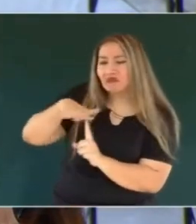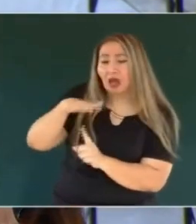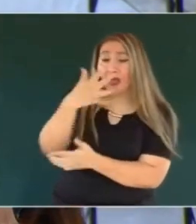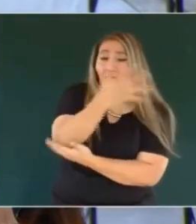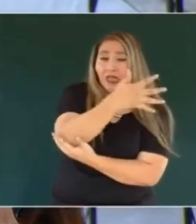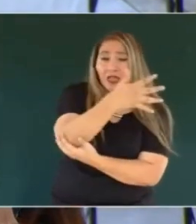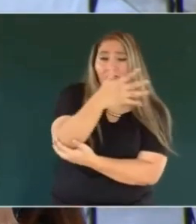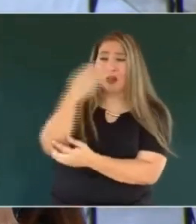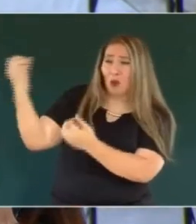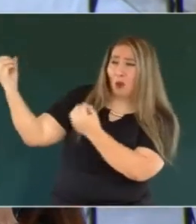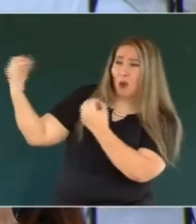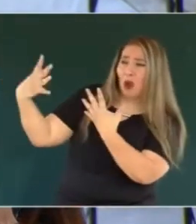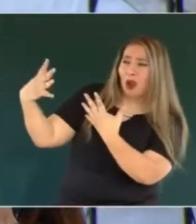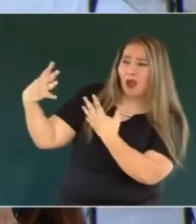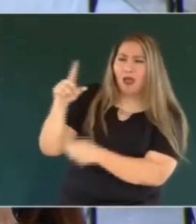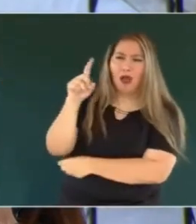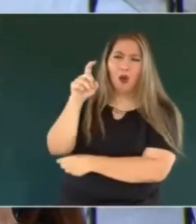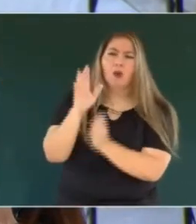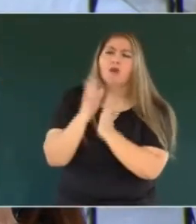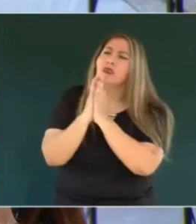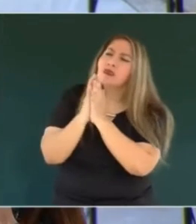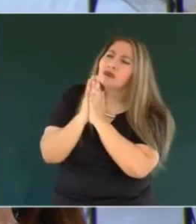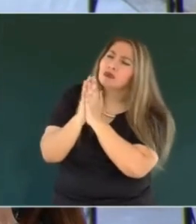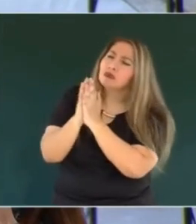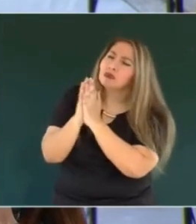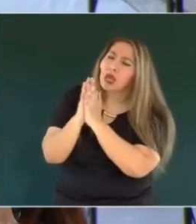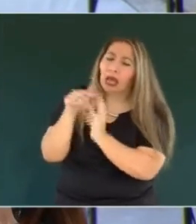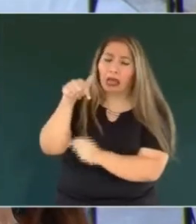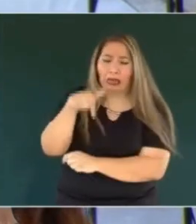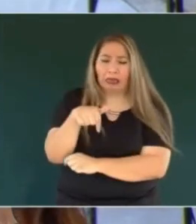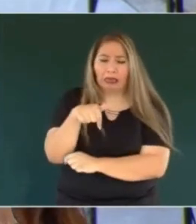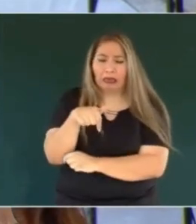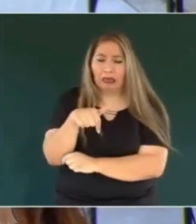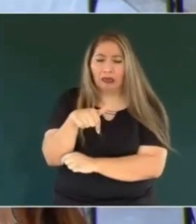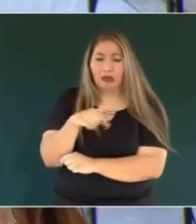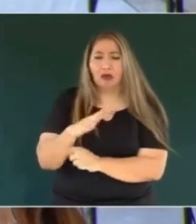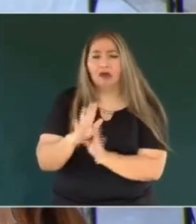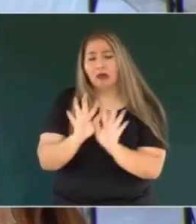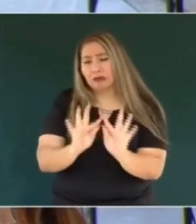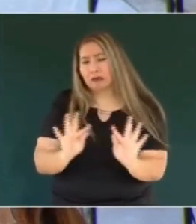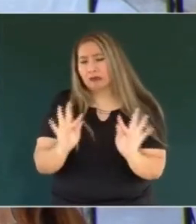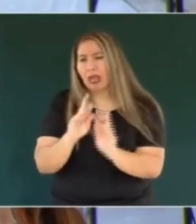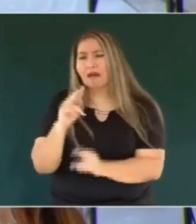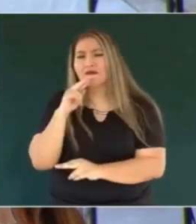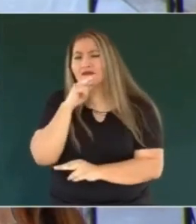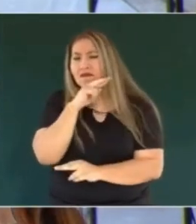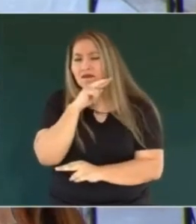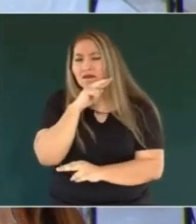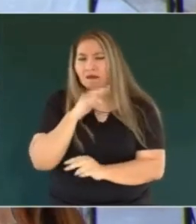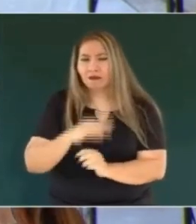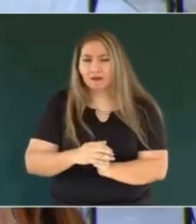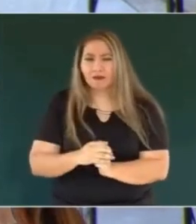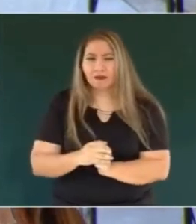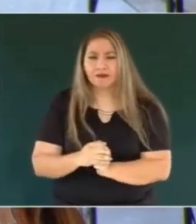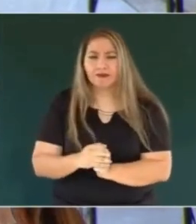árboles, atraen el agua. Entonces, sólo le pediría tomar en cuenta esta cosa, este punto. Rápidamente, segundo punto,